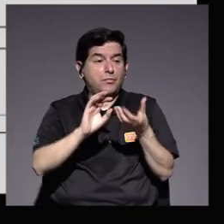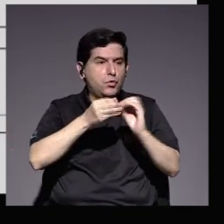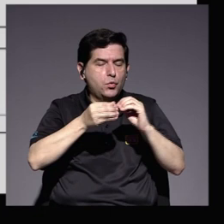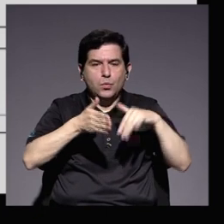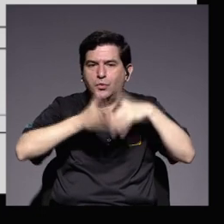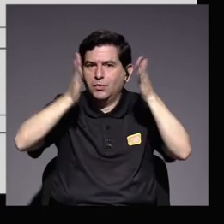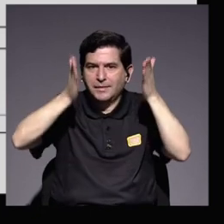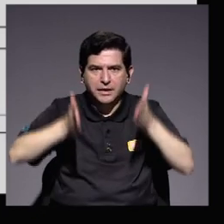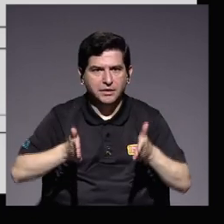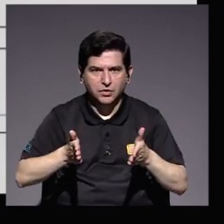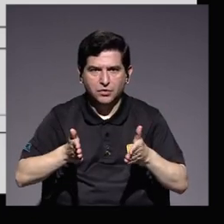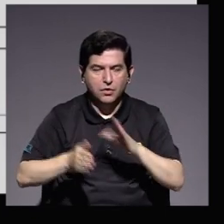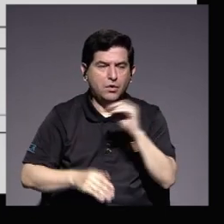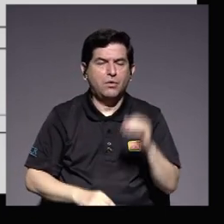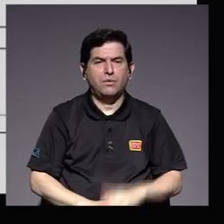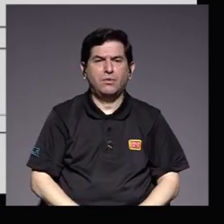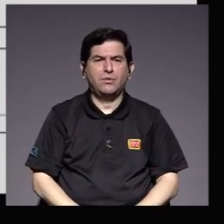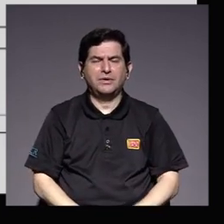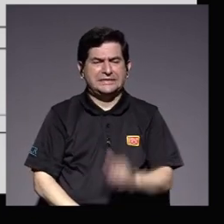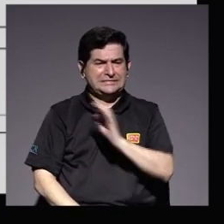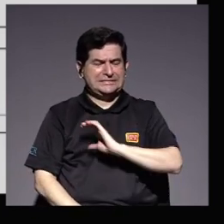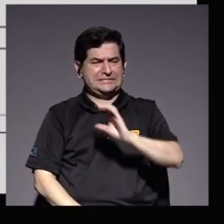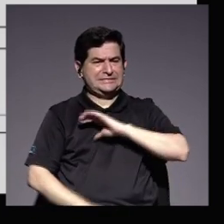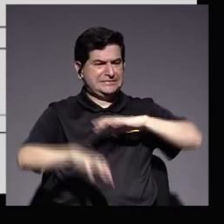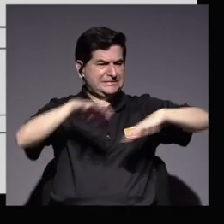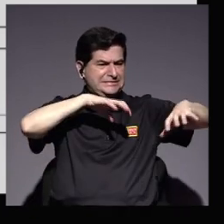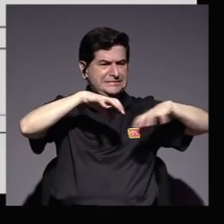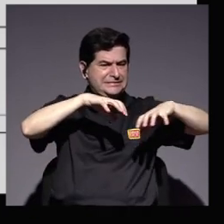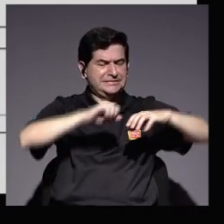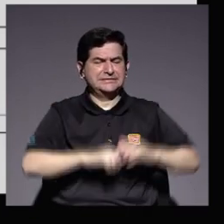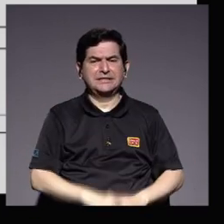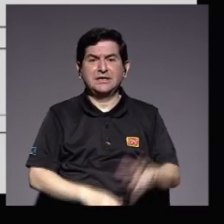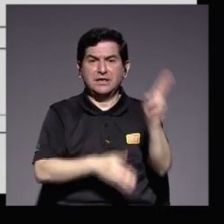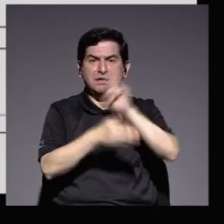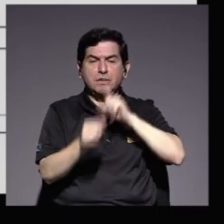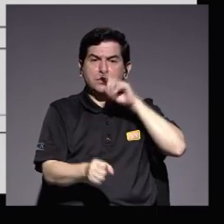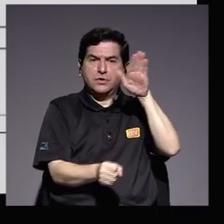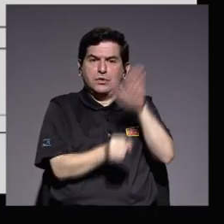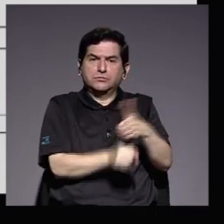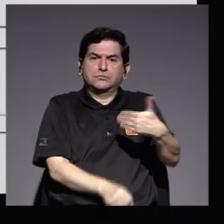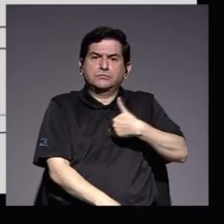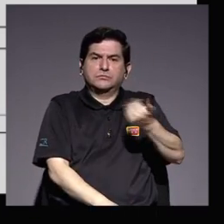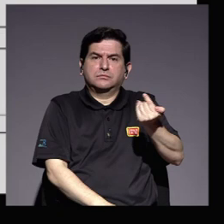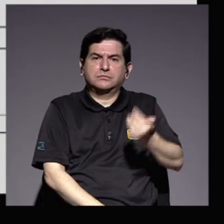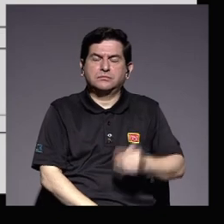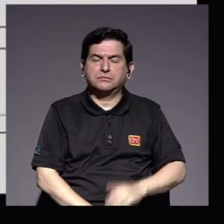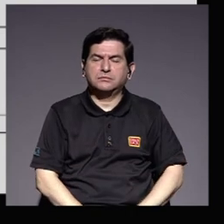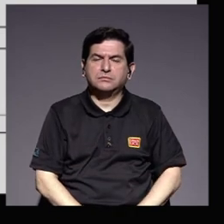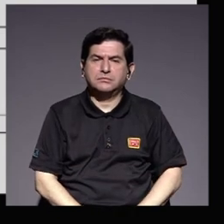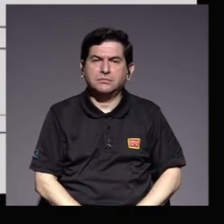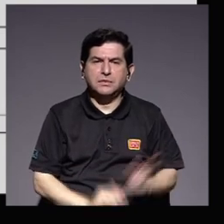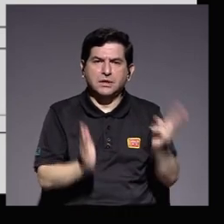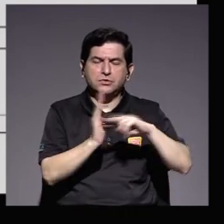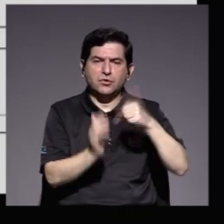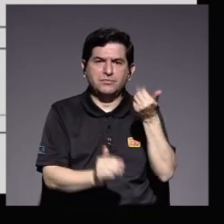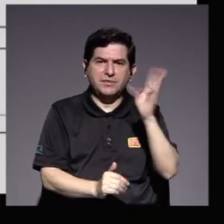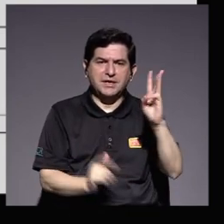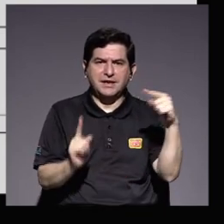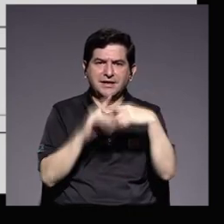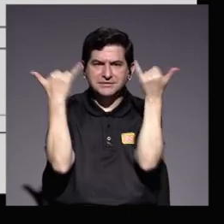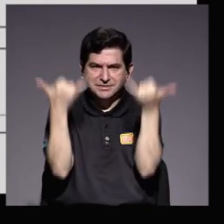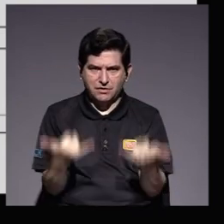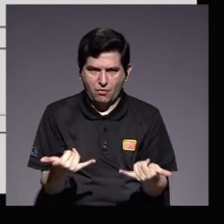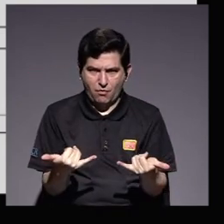estudiantes o la calidad de actividades a la que la universidad se ha comprometido del 2016 a la